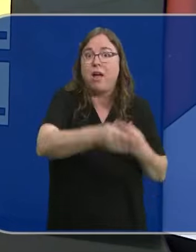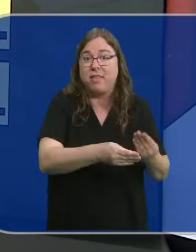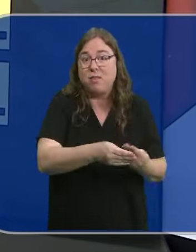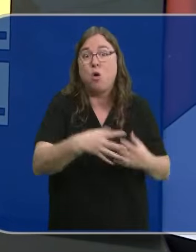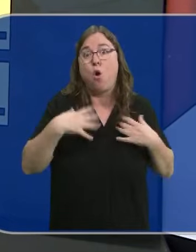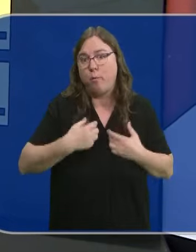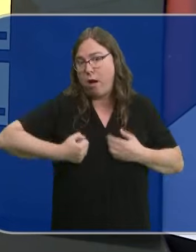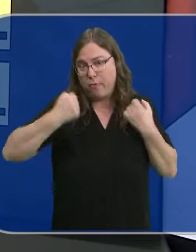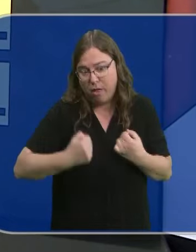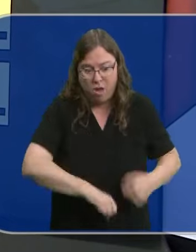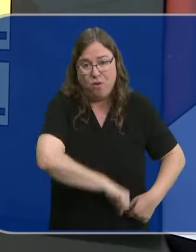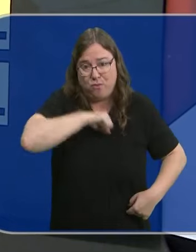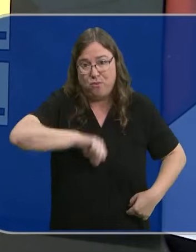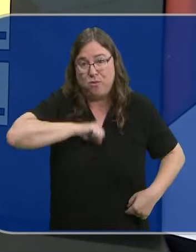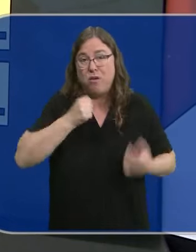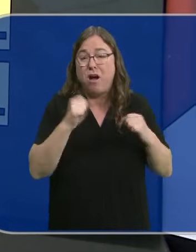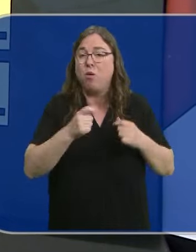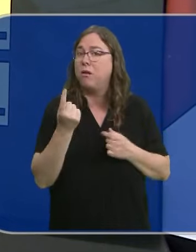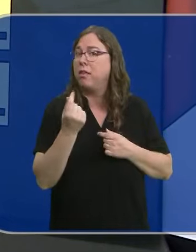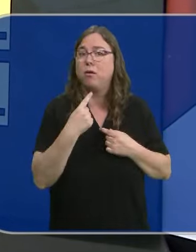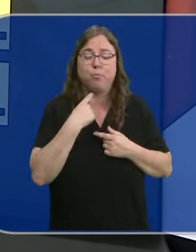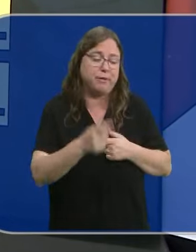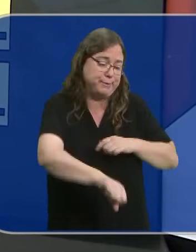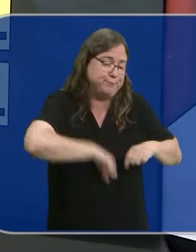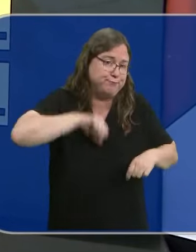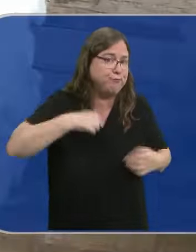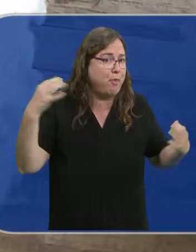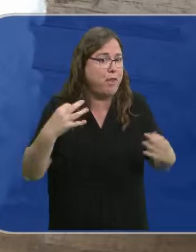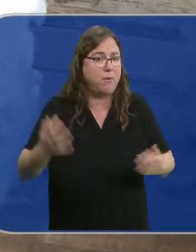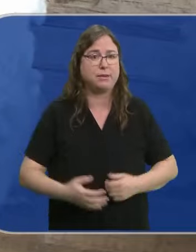hay que esquilarlas, aunque eso suponga más pérdidas económicas.